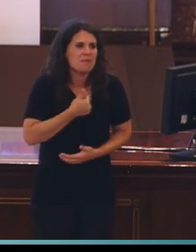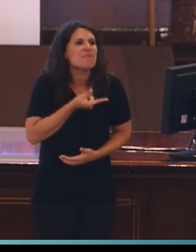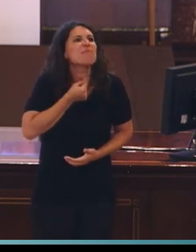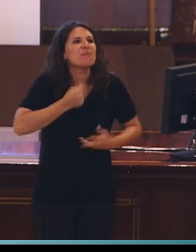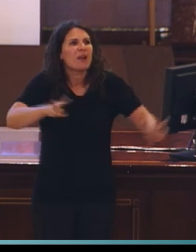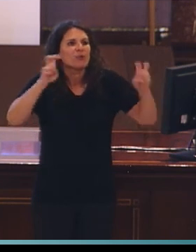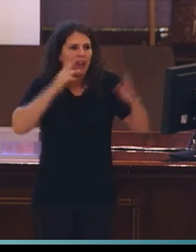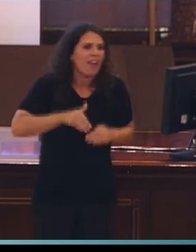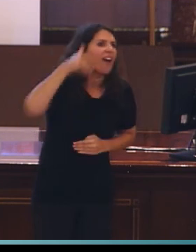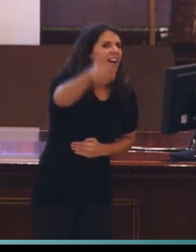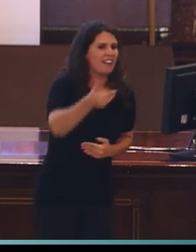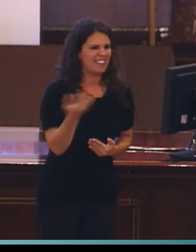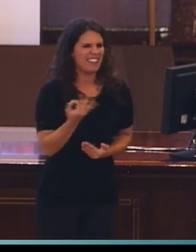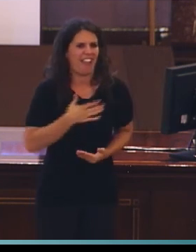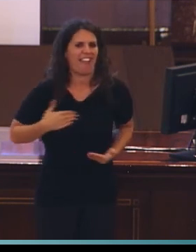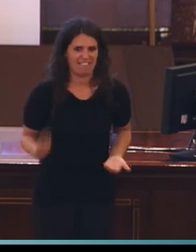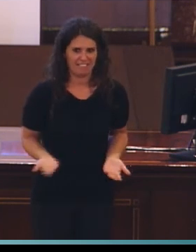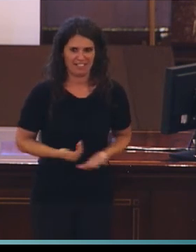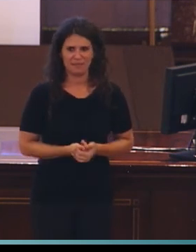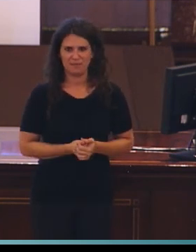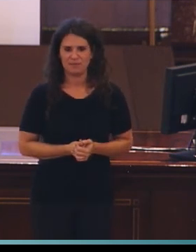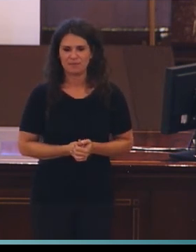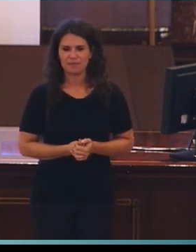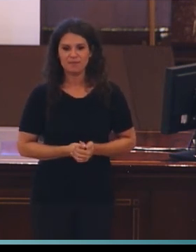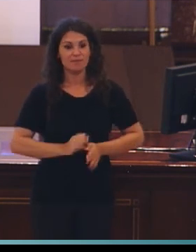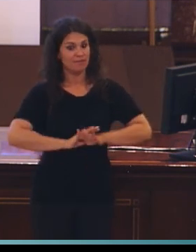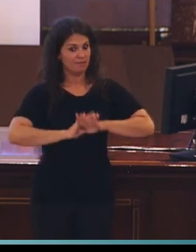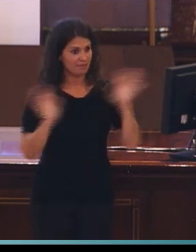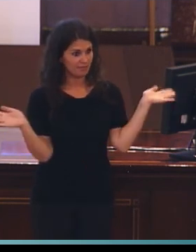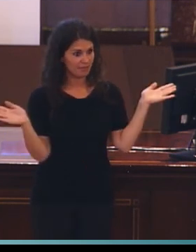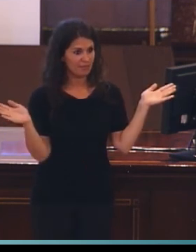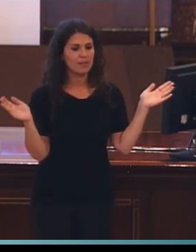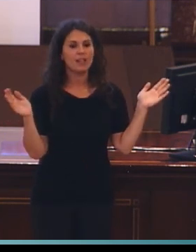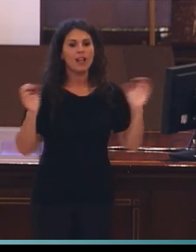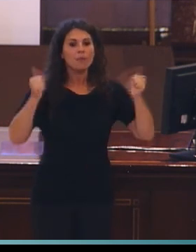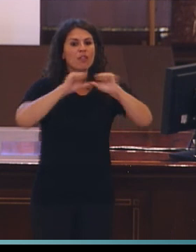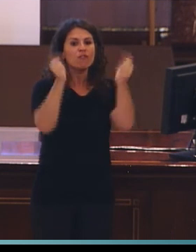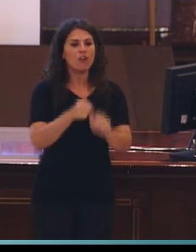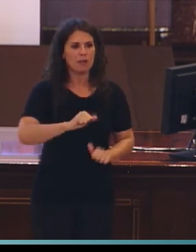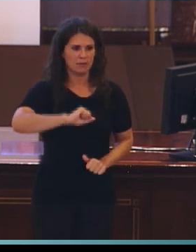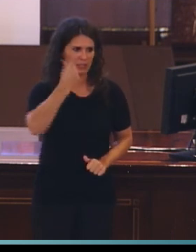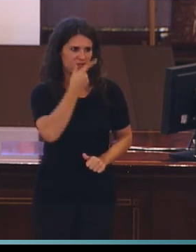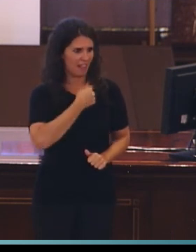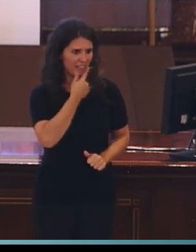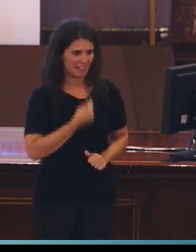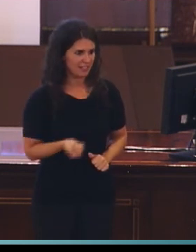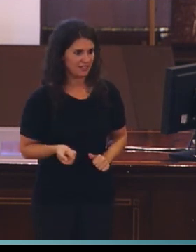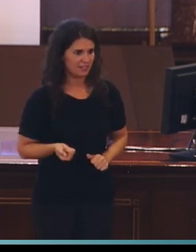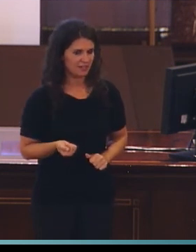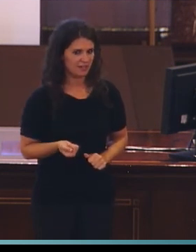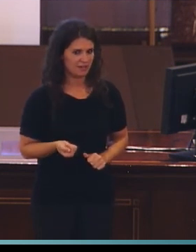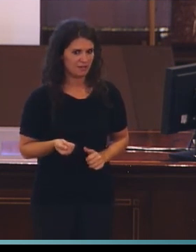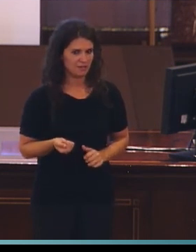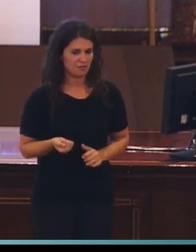que pasara de aquí en adelante. Así que vamos a empezar por lo más fácil. Y lo más fácil es, ¿qué pasaba